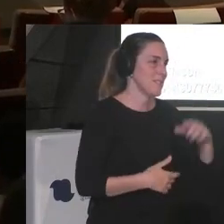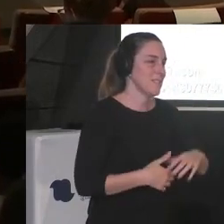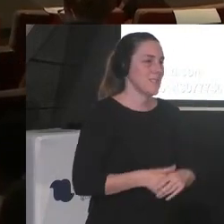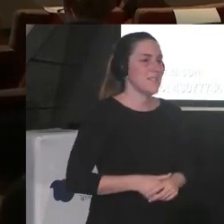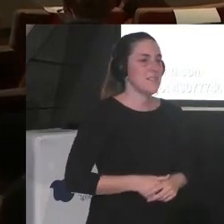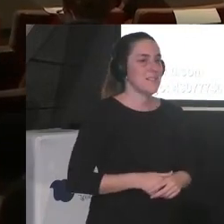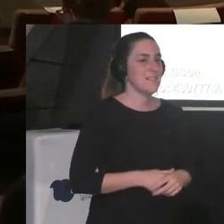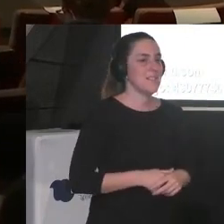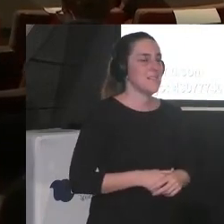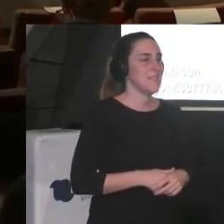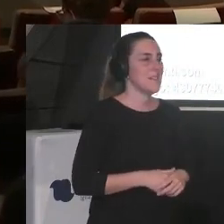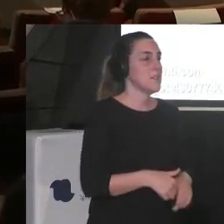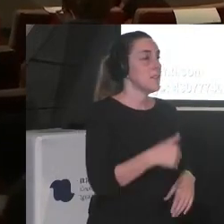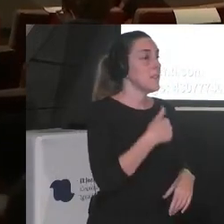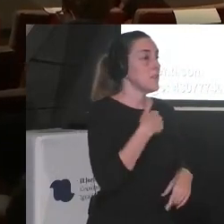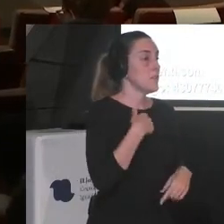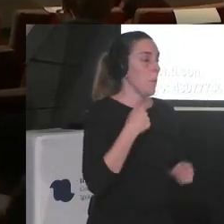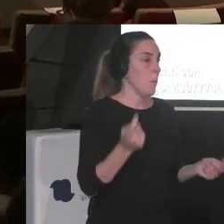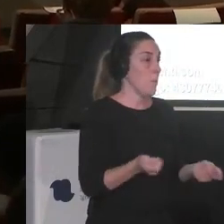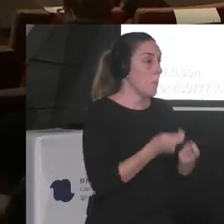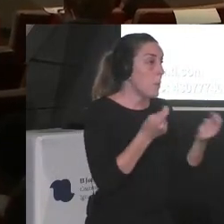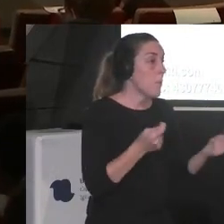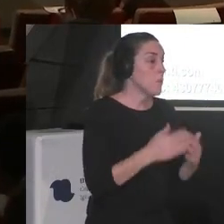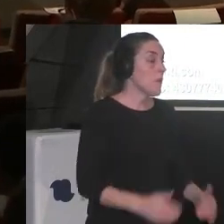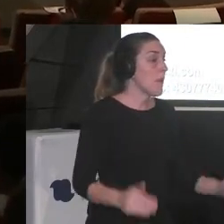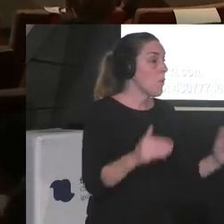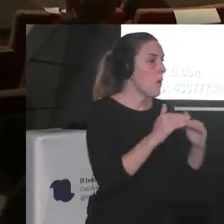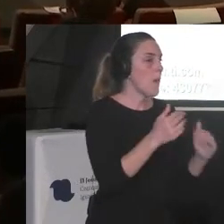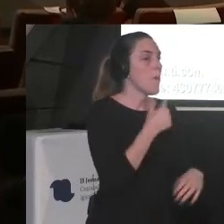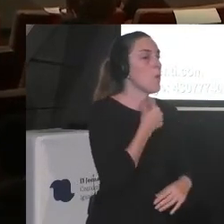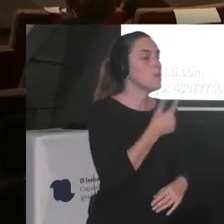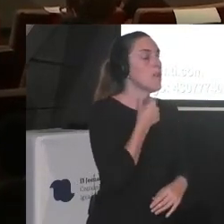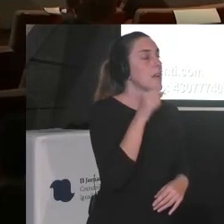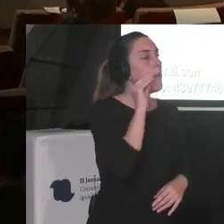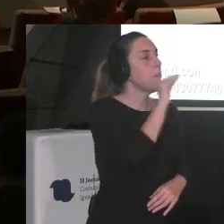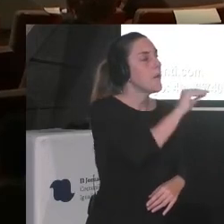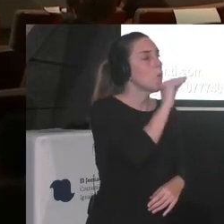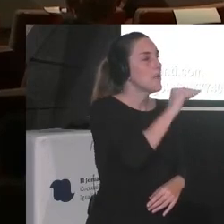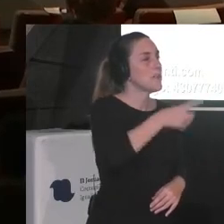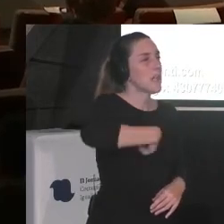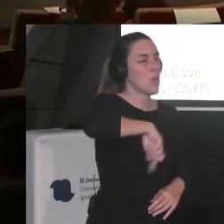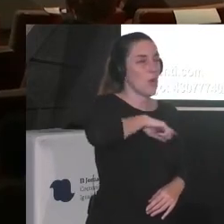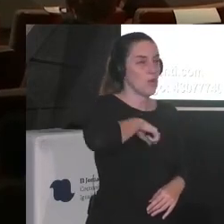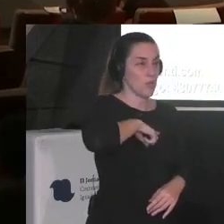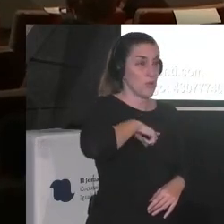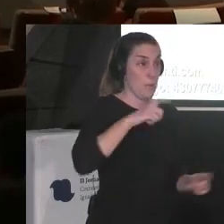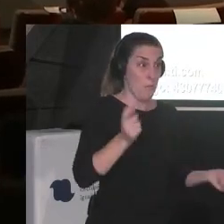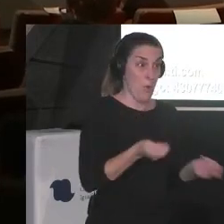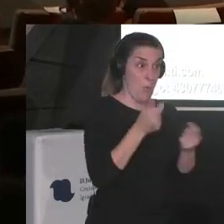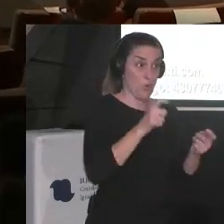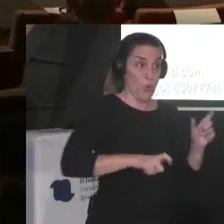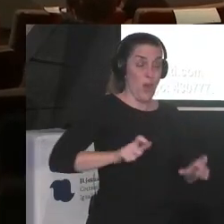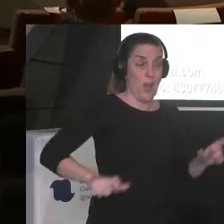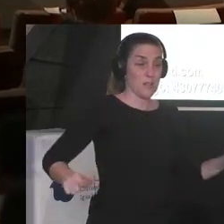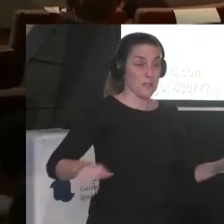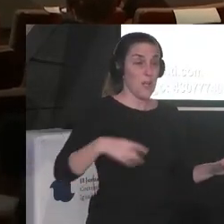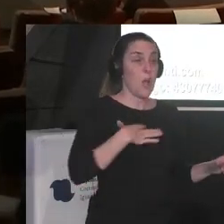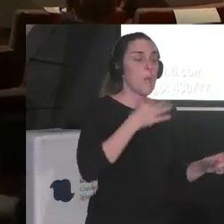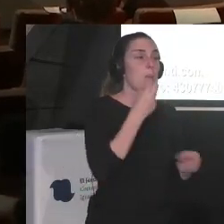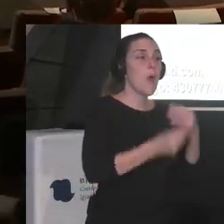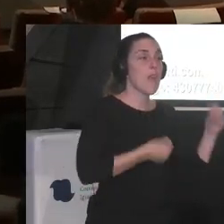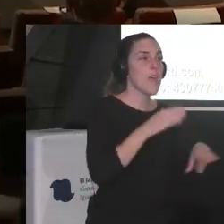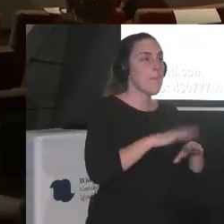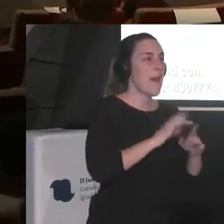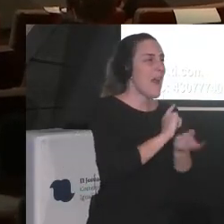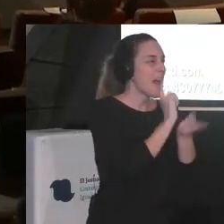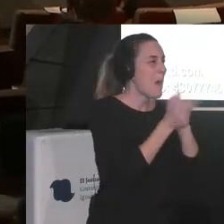yo como promotora de igualdad me gustaría preguntarte ¿qué podríamos hacer nosotras las promotoras para conseguir un